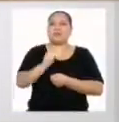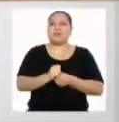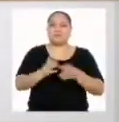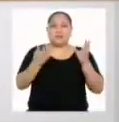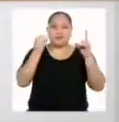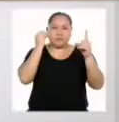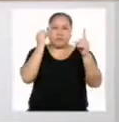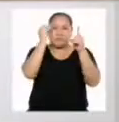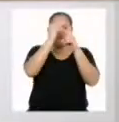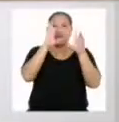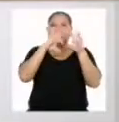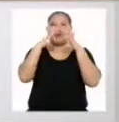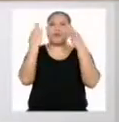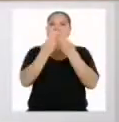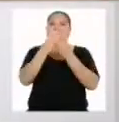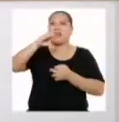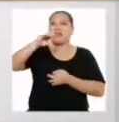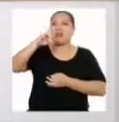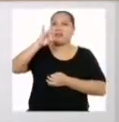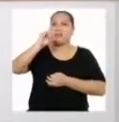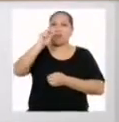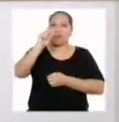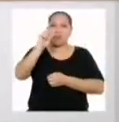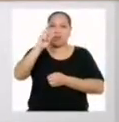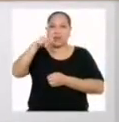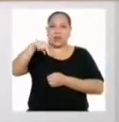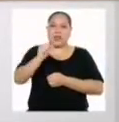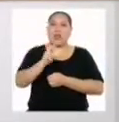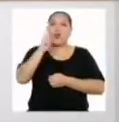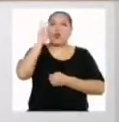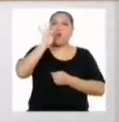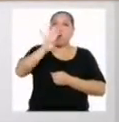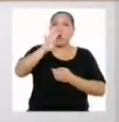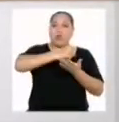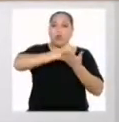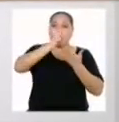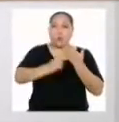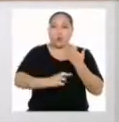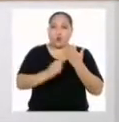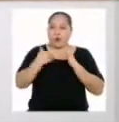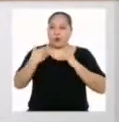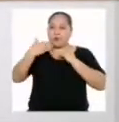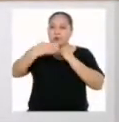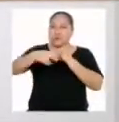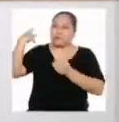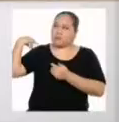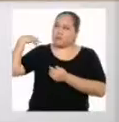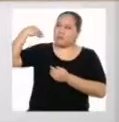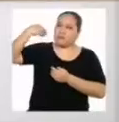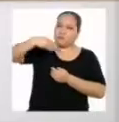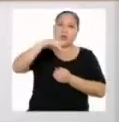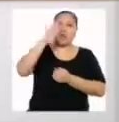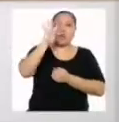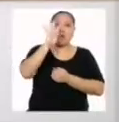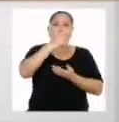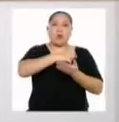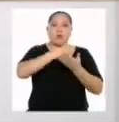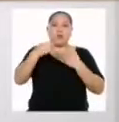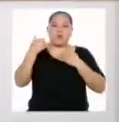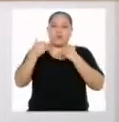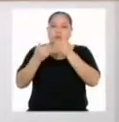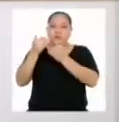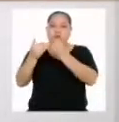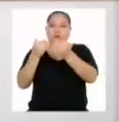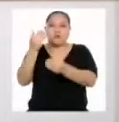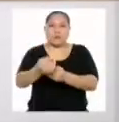reto de la familia de Cristina, planificamos cuatro programas donde desarrollamos diversas situaciones que involucraban funciones. Estos cuatro programas